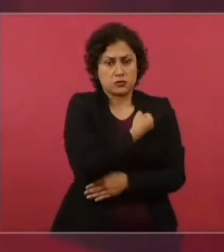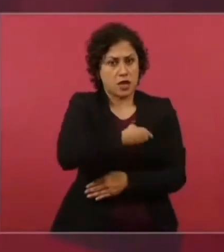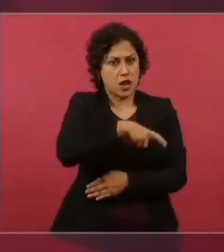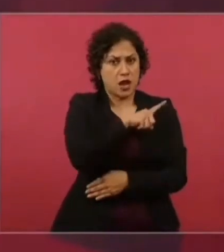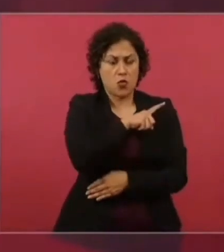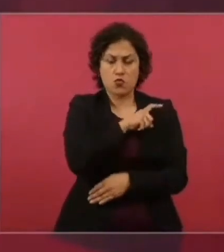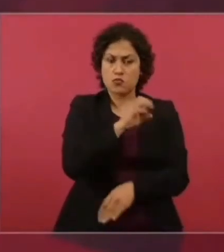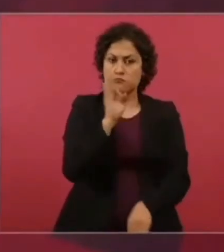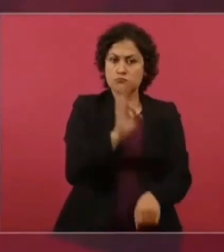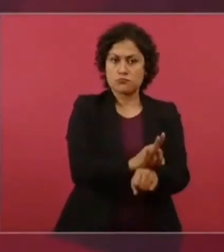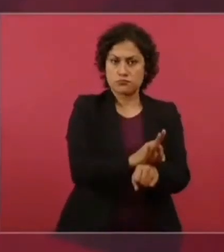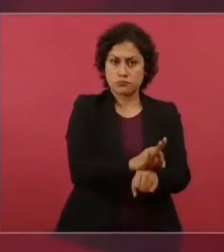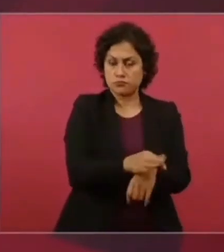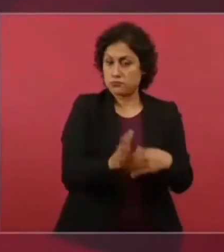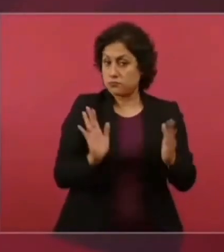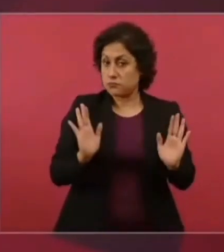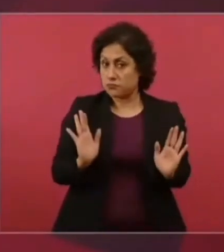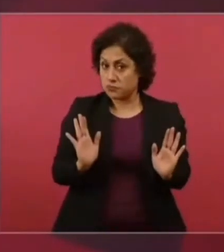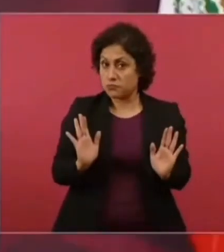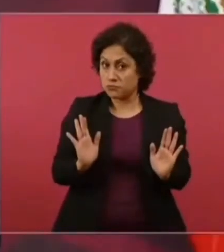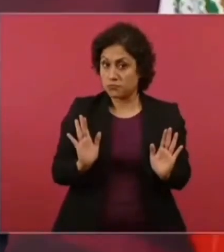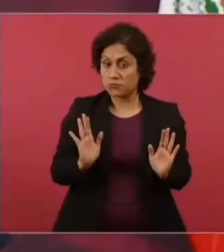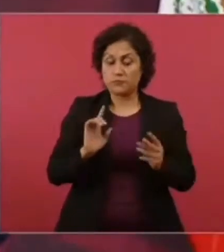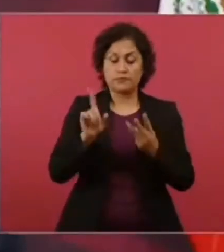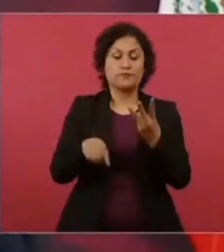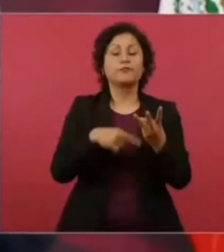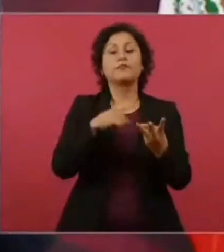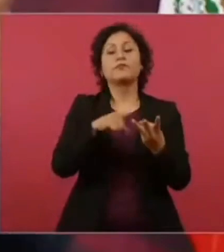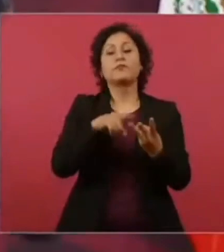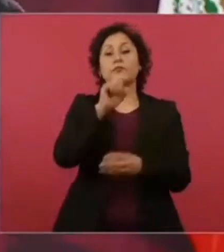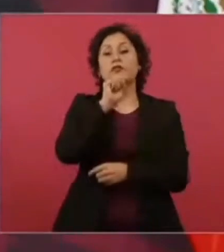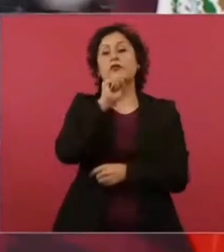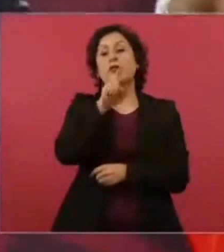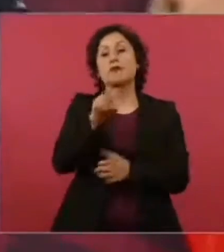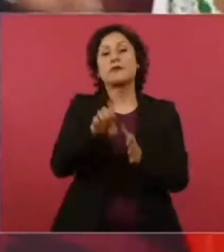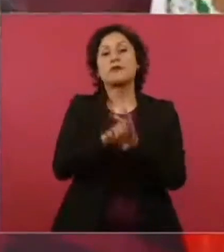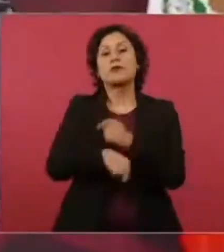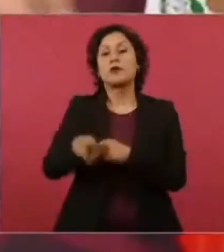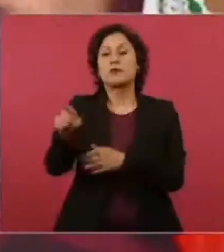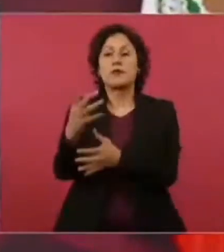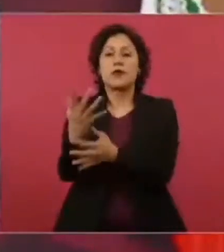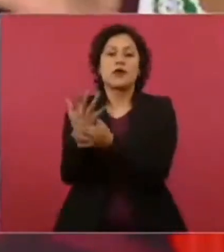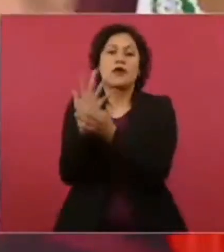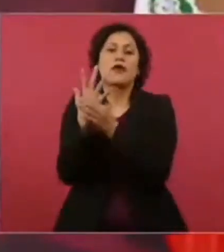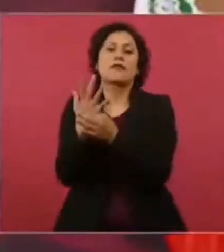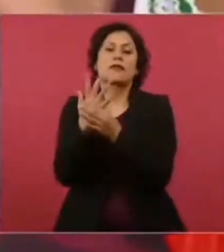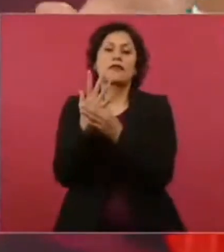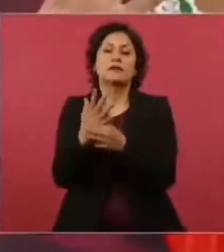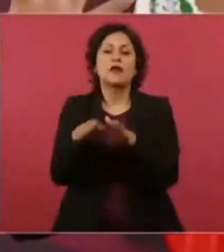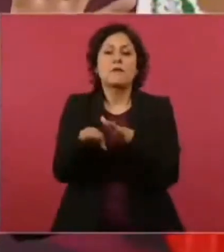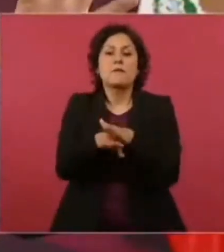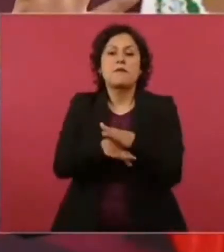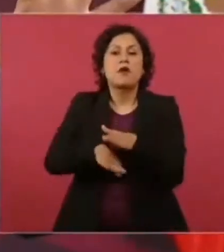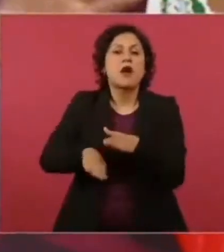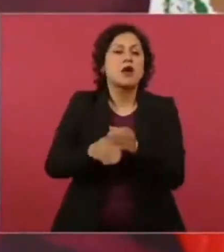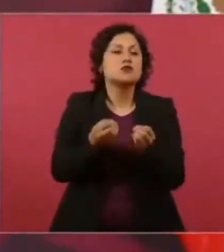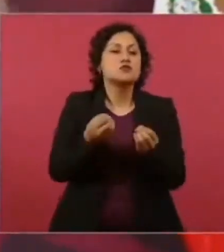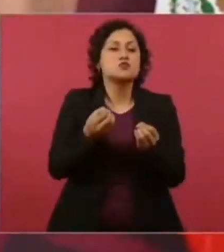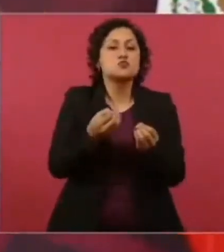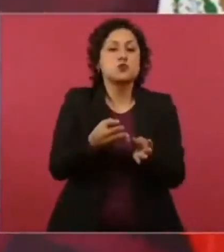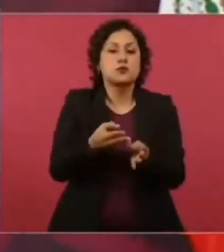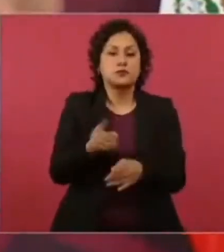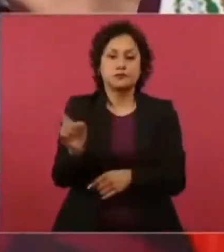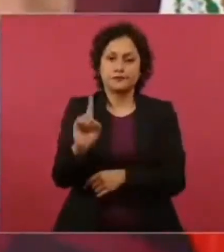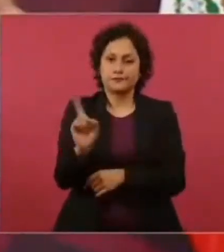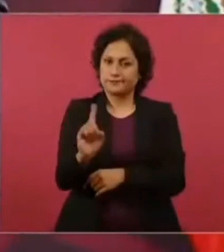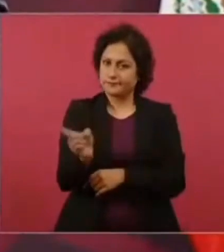solo el llamado cuadro básico, eso no. Todos los medicamentos. Por